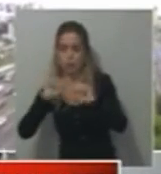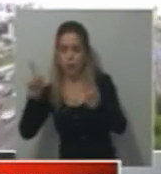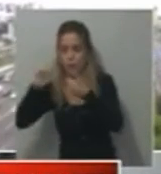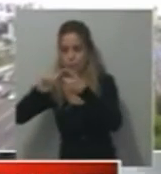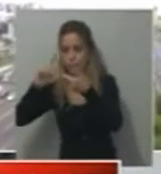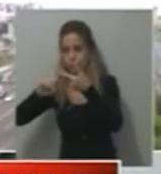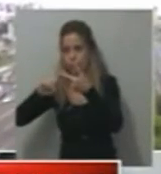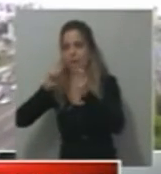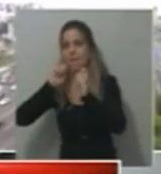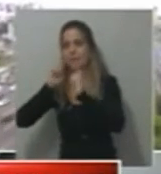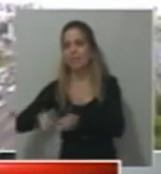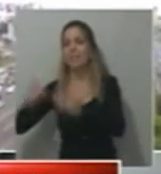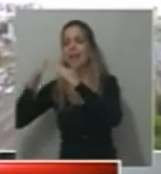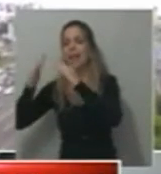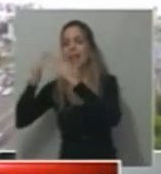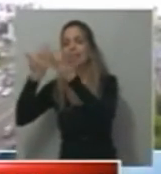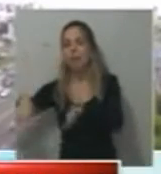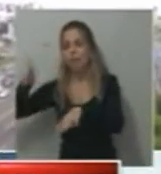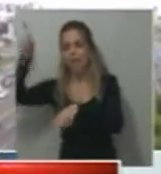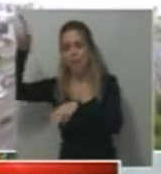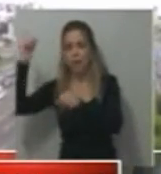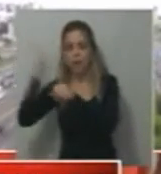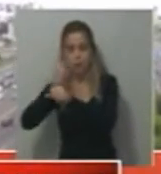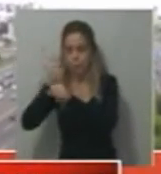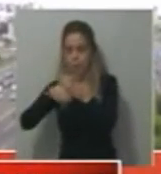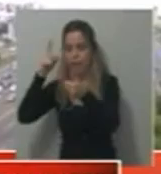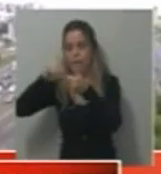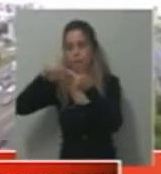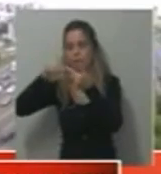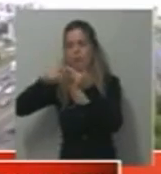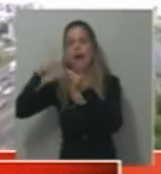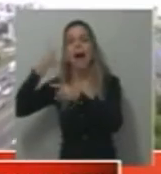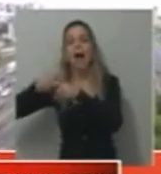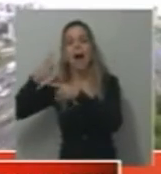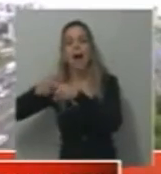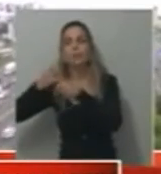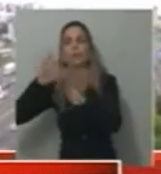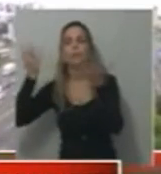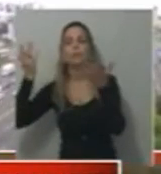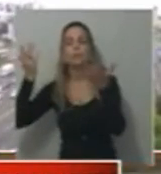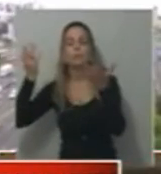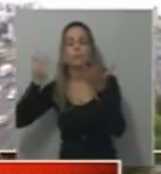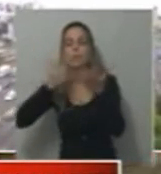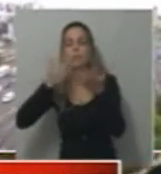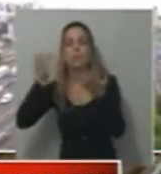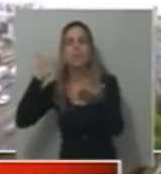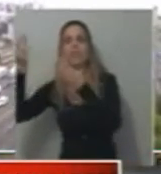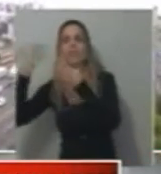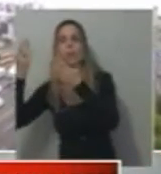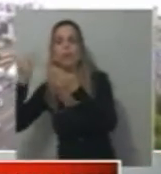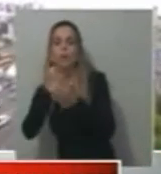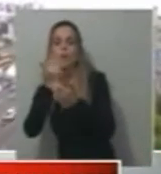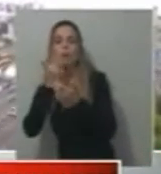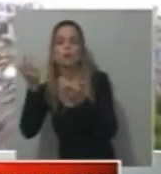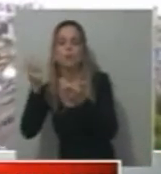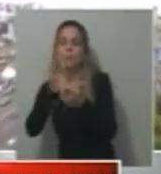Rosada, por ahora no, al menos por ahora lo que tenemos en cuenta. Y actos públicos es una incógnita, porque se dice todavía que puede ir